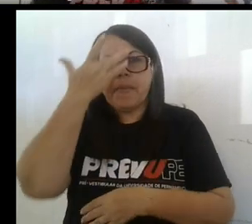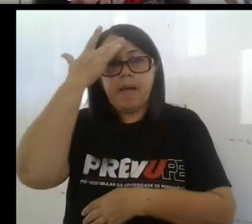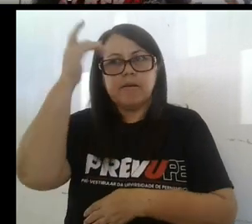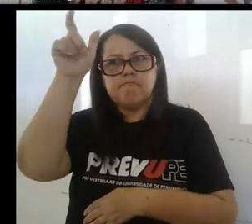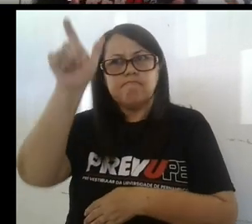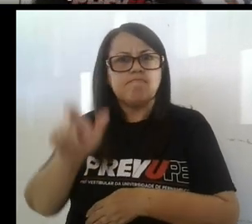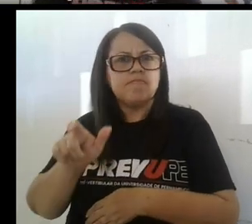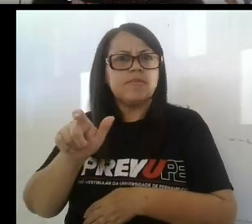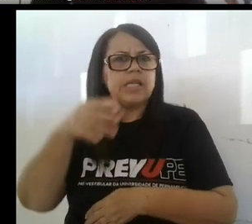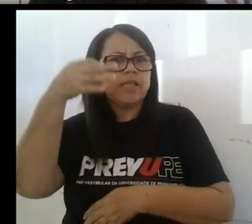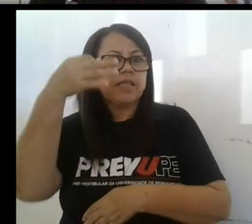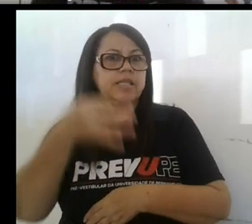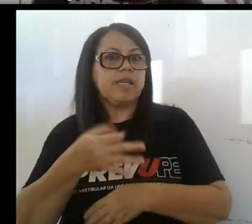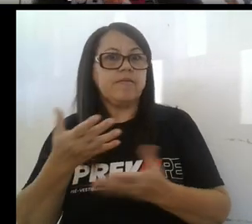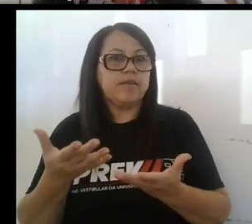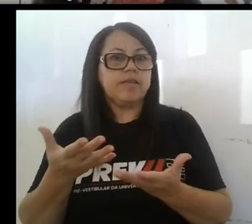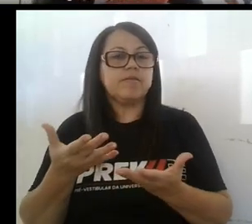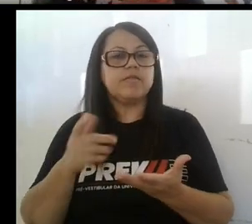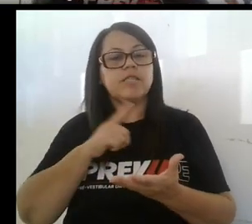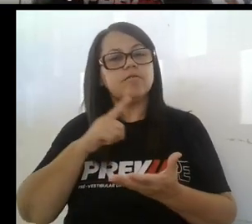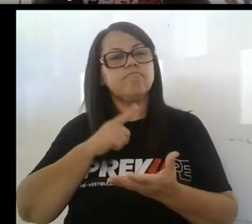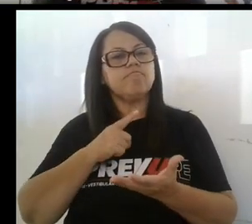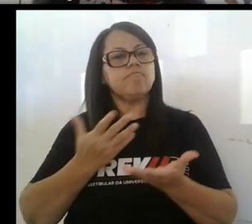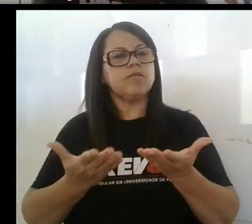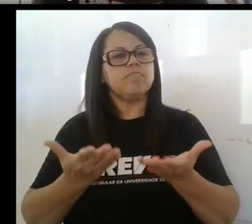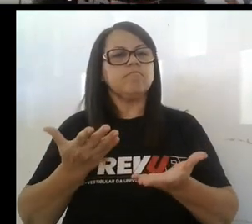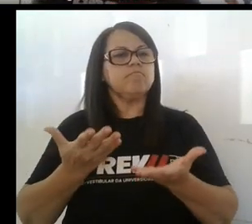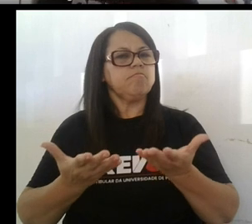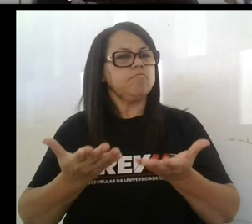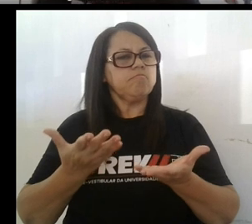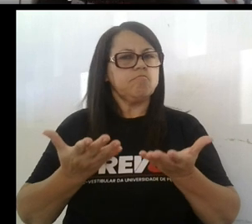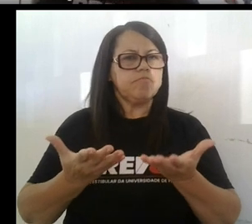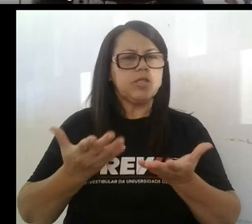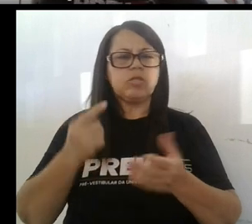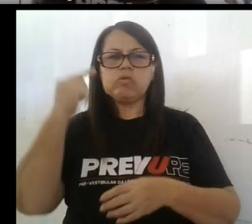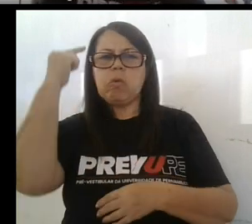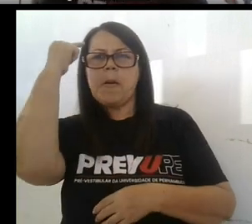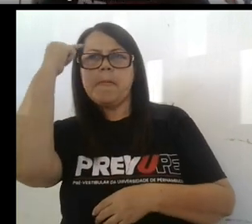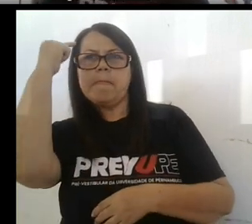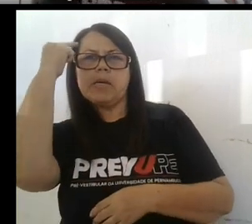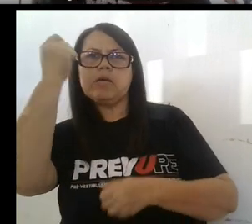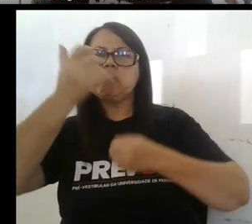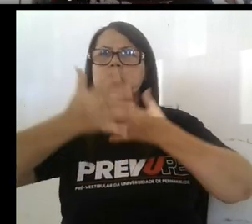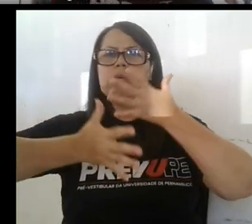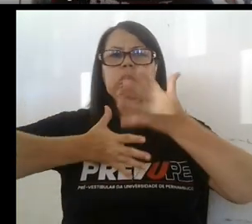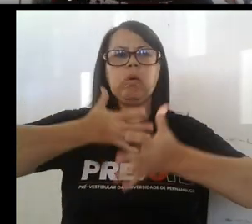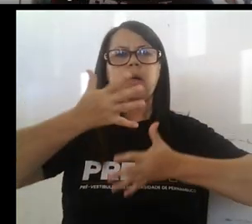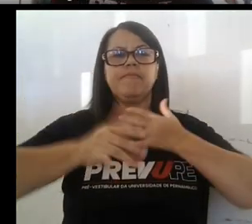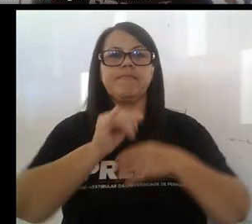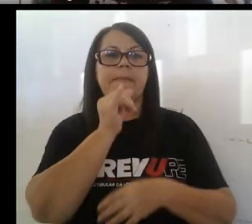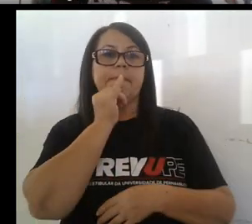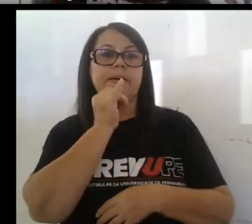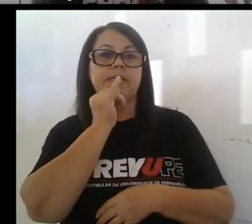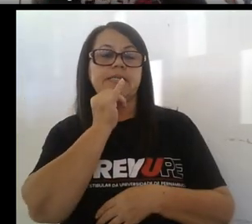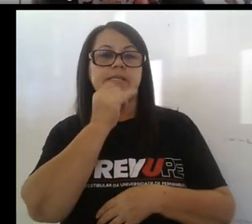persona es asertiva cuando ella mantiene el equilibrio de lo que dice, de lo que piensa, de lo que habla.